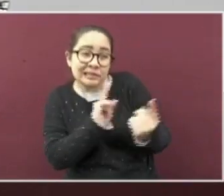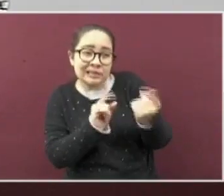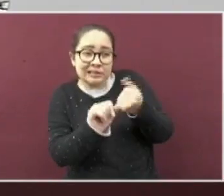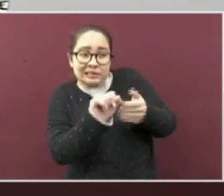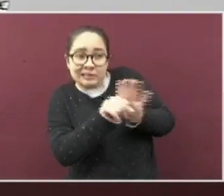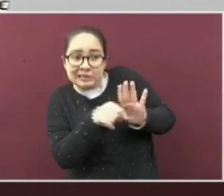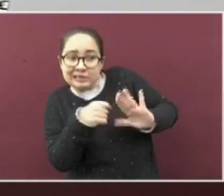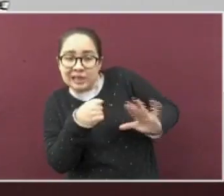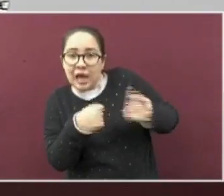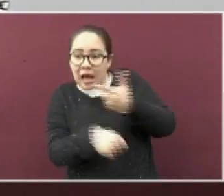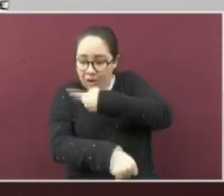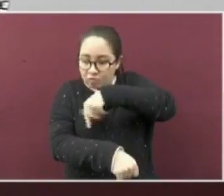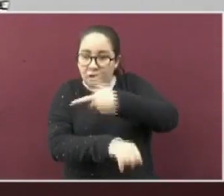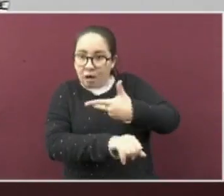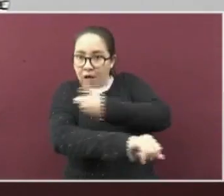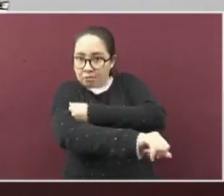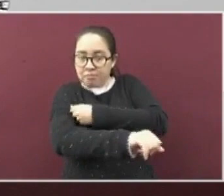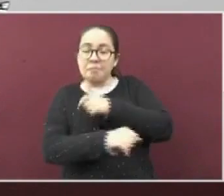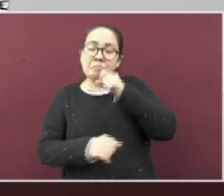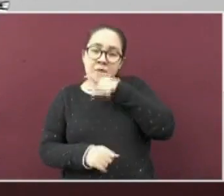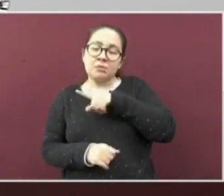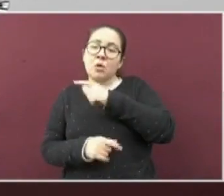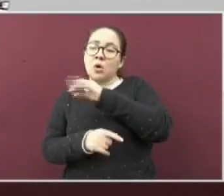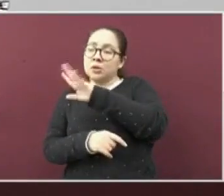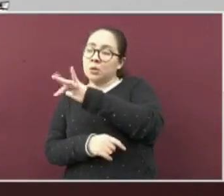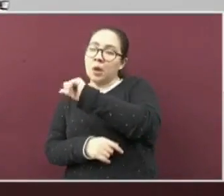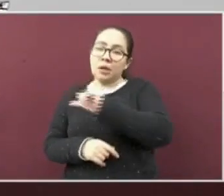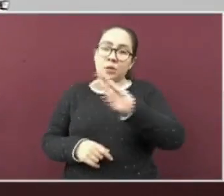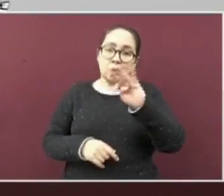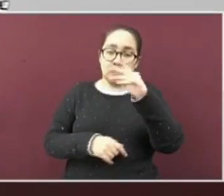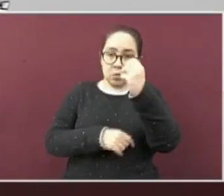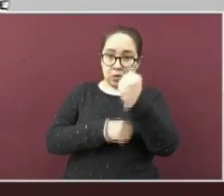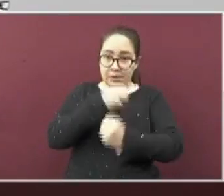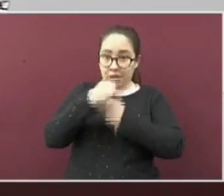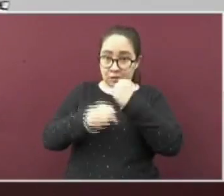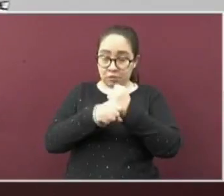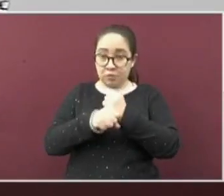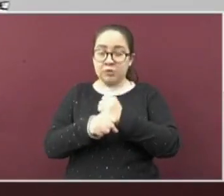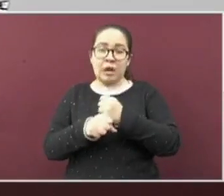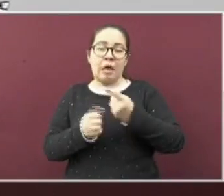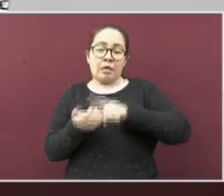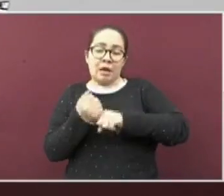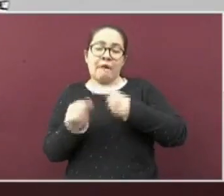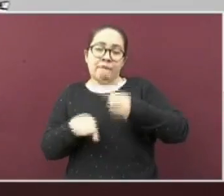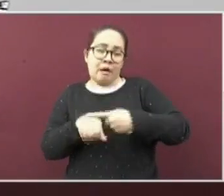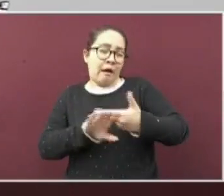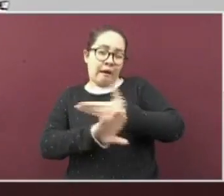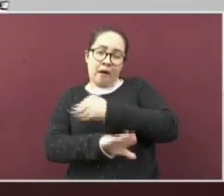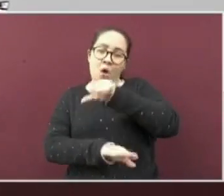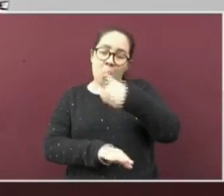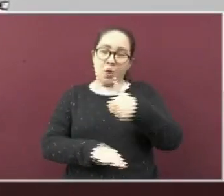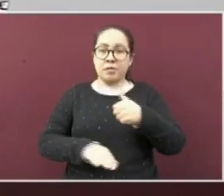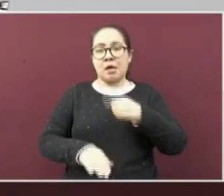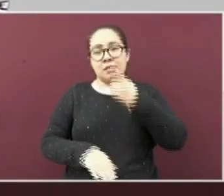comorbilidades como diabetes, hipertensión, VIH, etc.